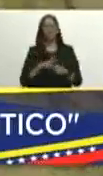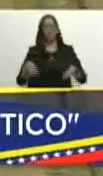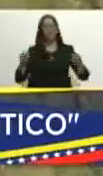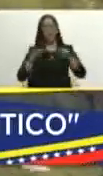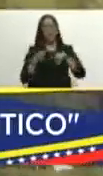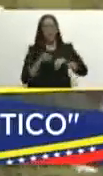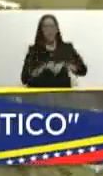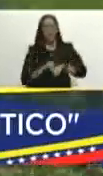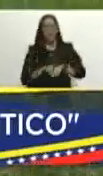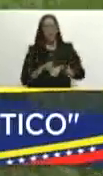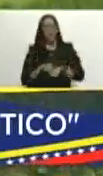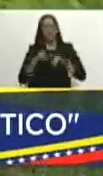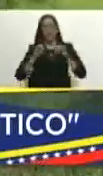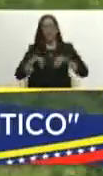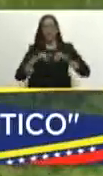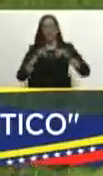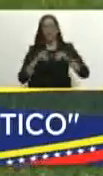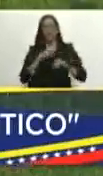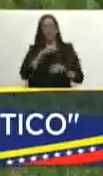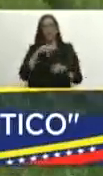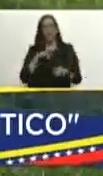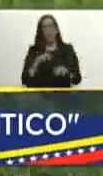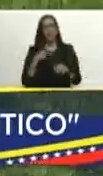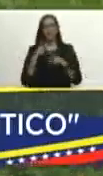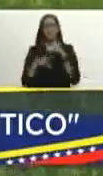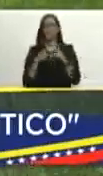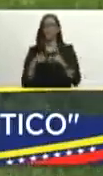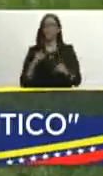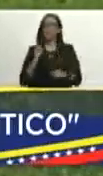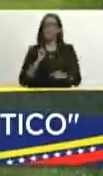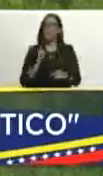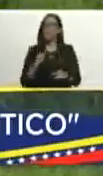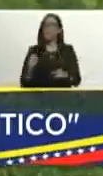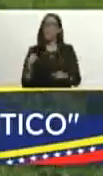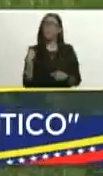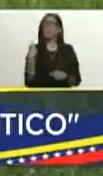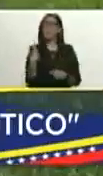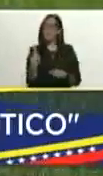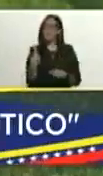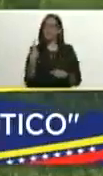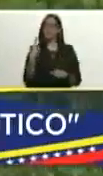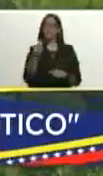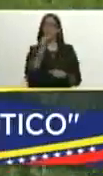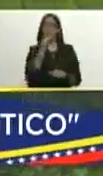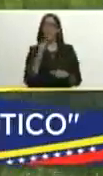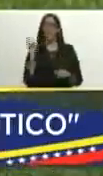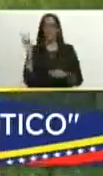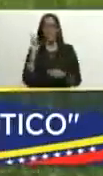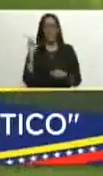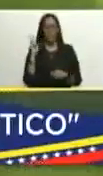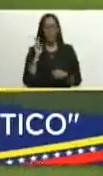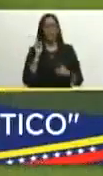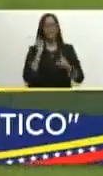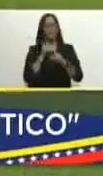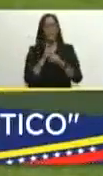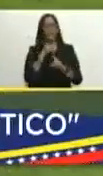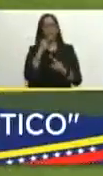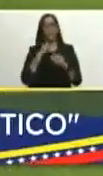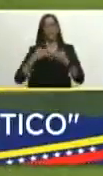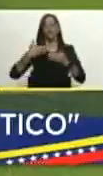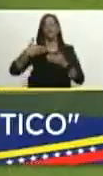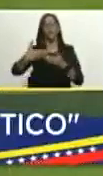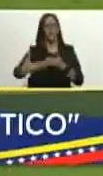de la cosecha de que nuestro producto tiene que ser lo primero que debe consumir el venezolano desde octubre que adelante